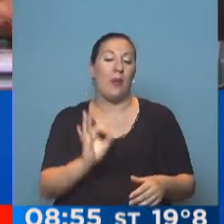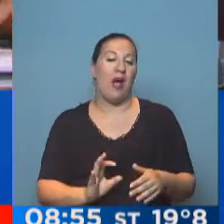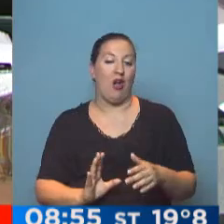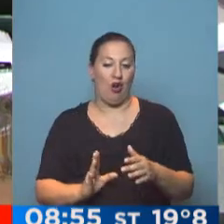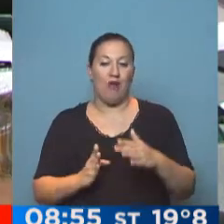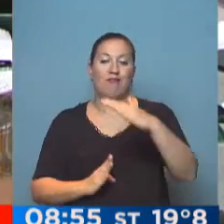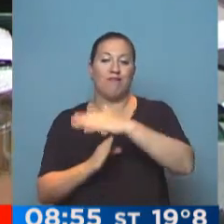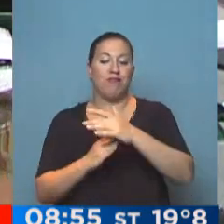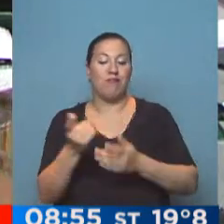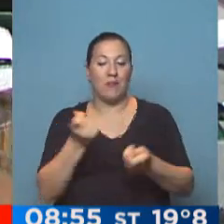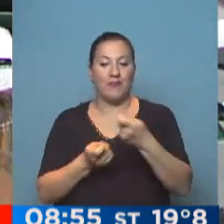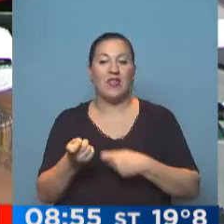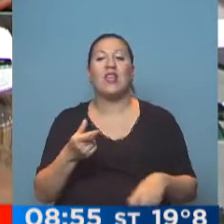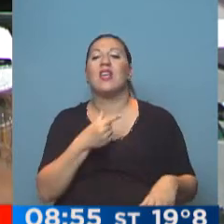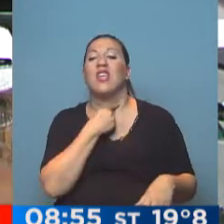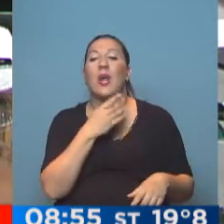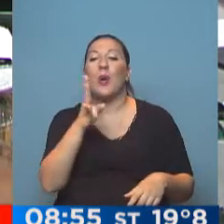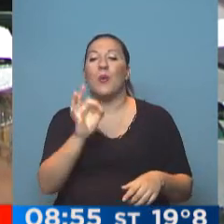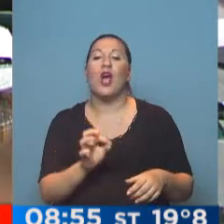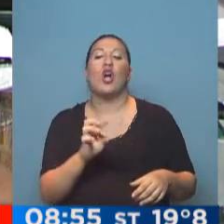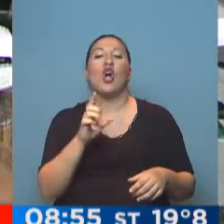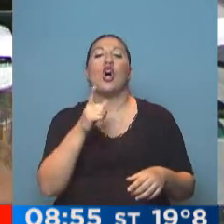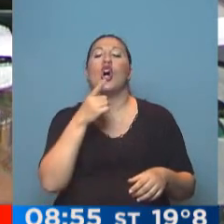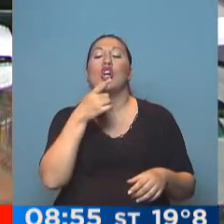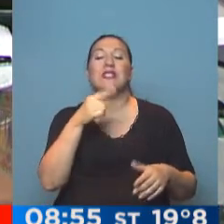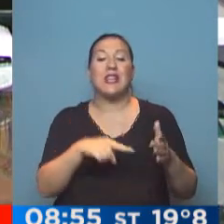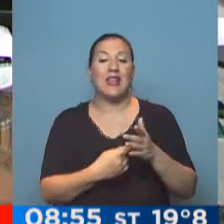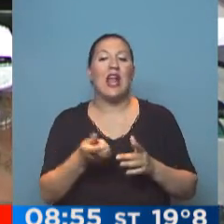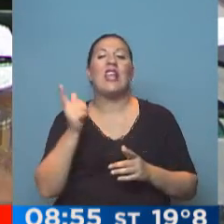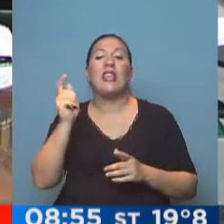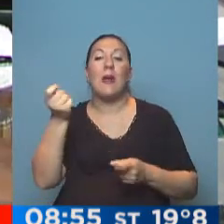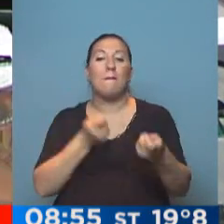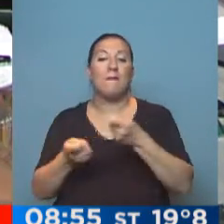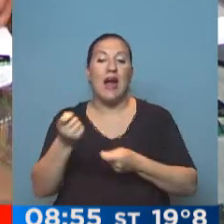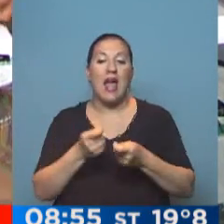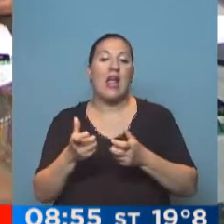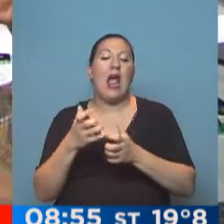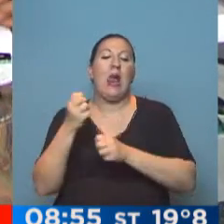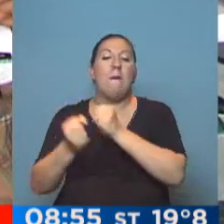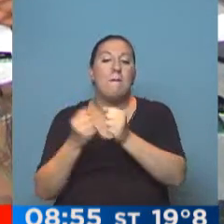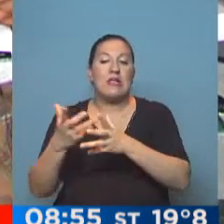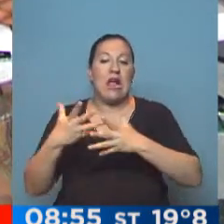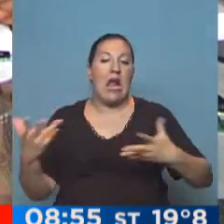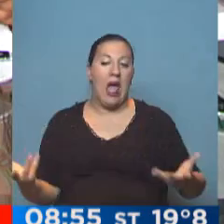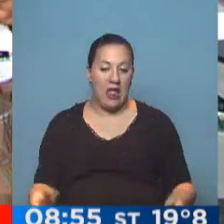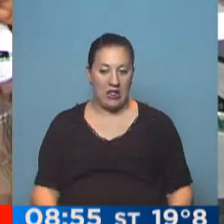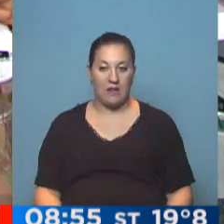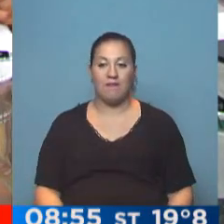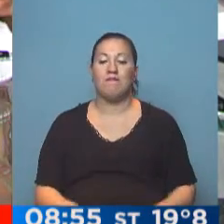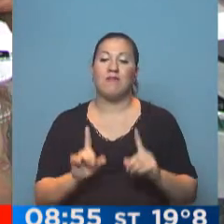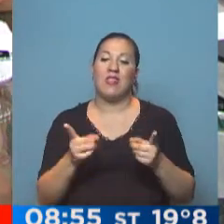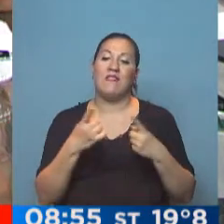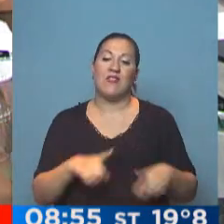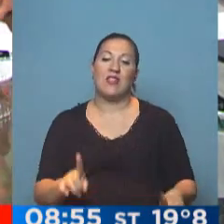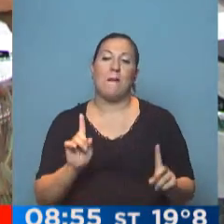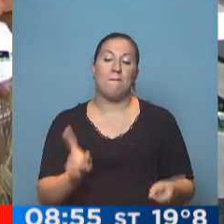Raúl Alejandro Banoli dice, lo que quieren es un Banco Central para devaluar, para que lo manejen las grandes corporaciones y el mercado financiero. Eso es distinto a